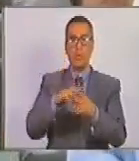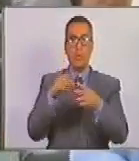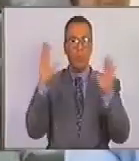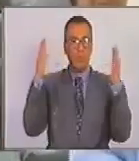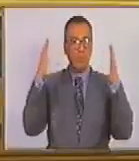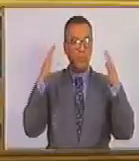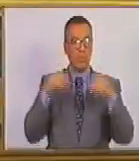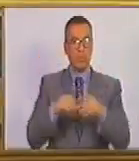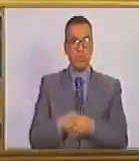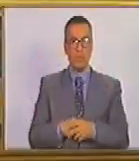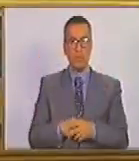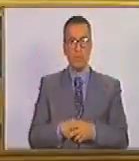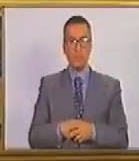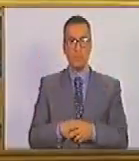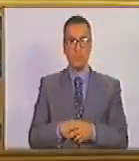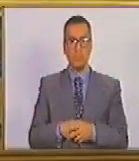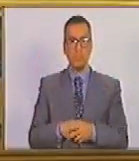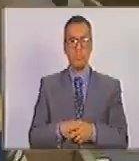aplauso.